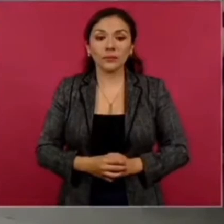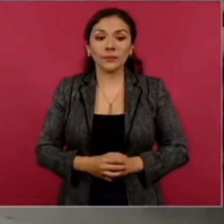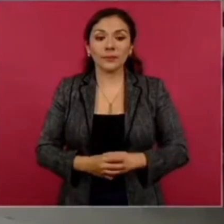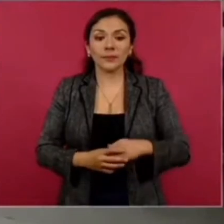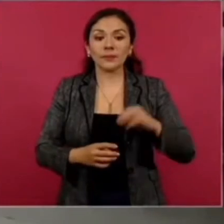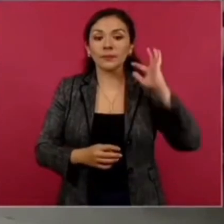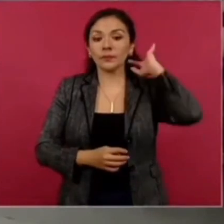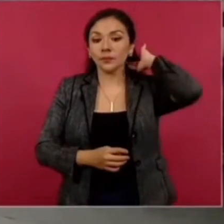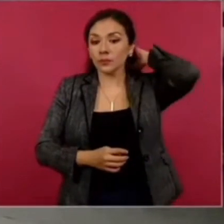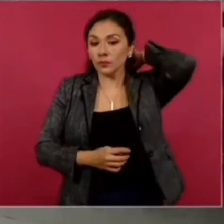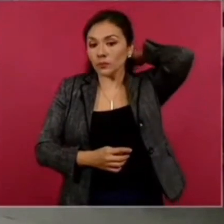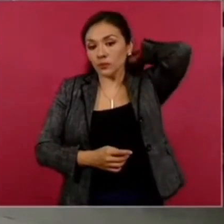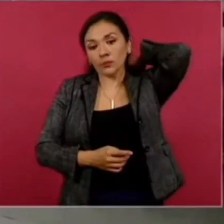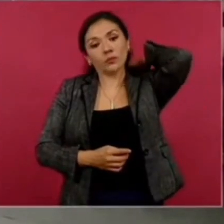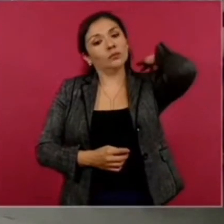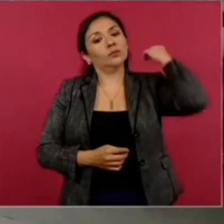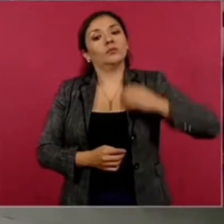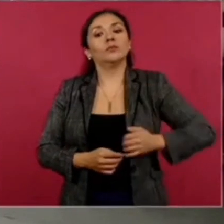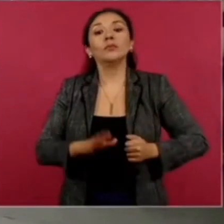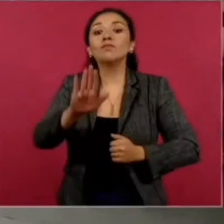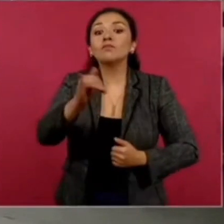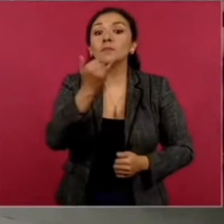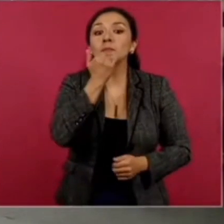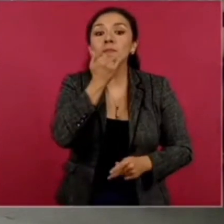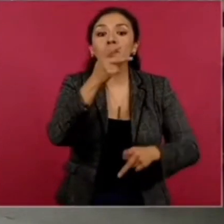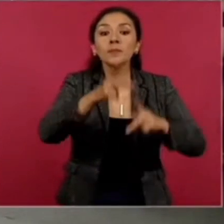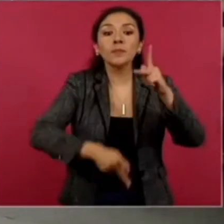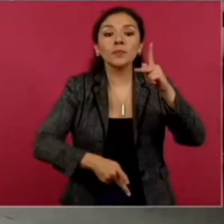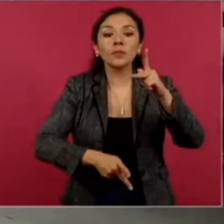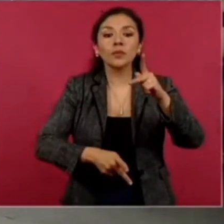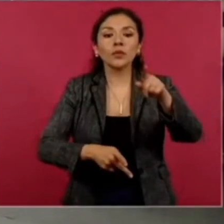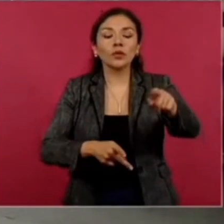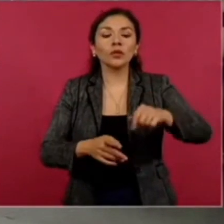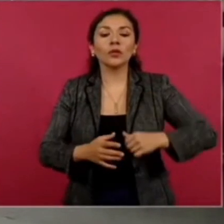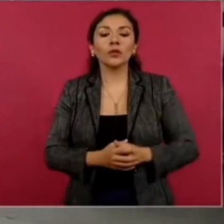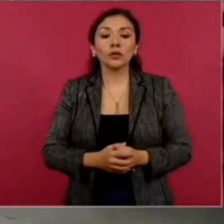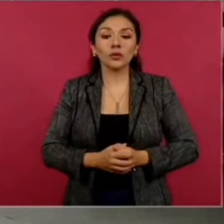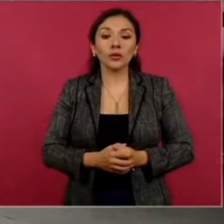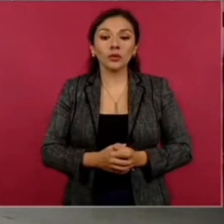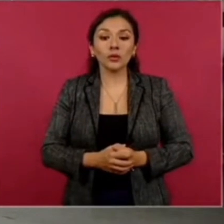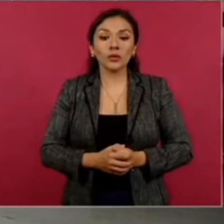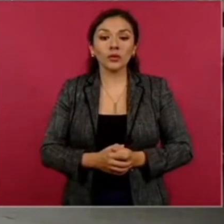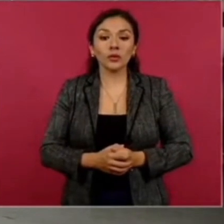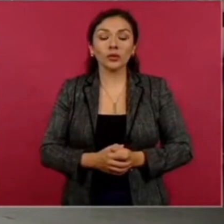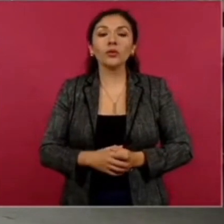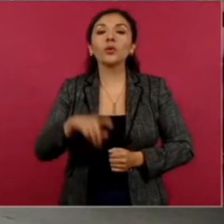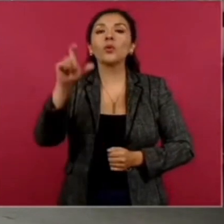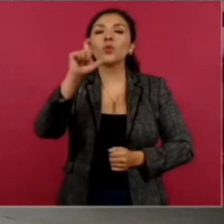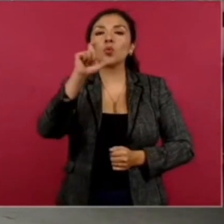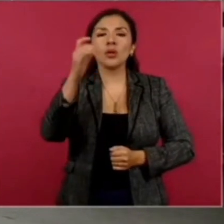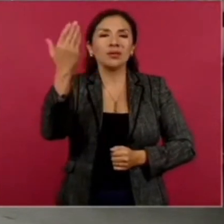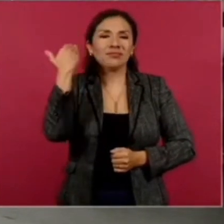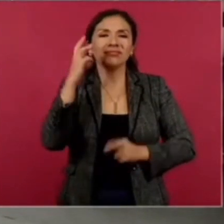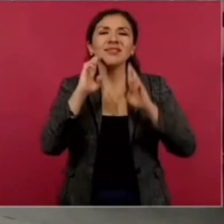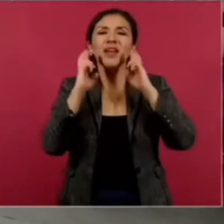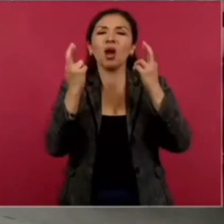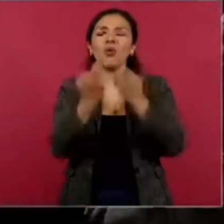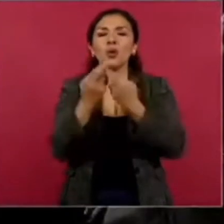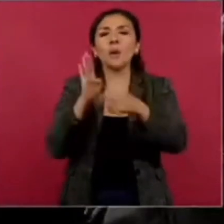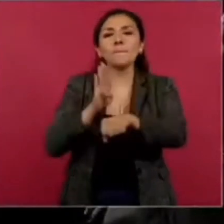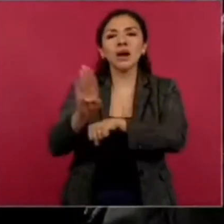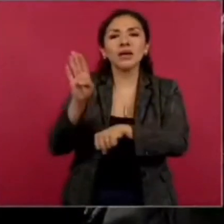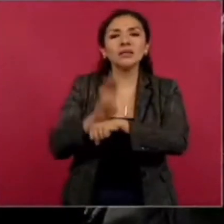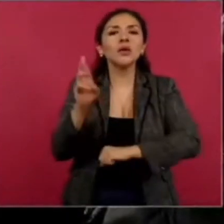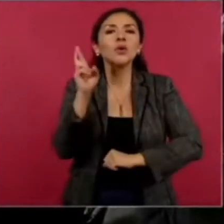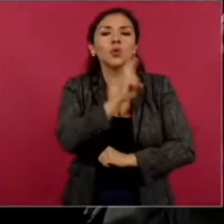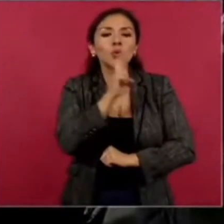Presidente, otra pregunta. Perdón, perdón. Durante la reunión del BRICS entre Brasil, Rusia, India,